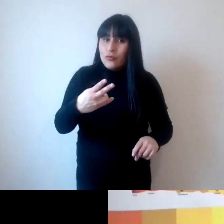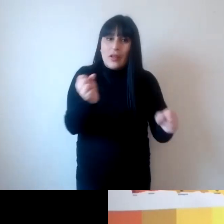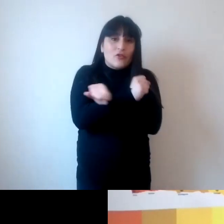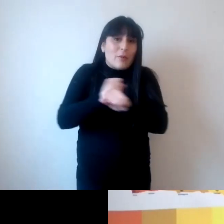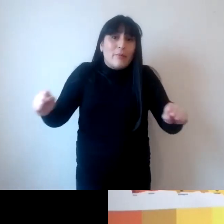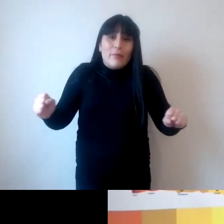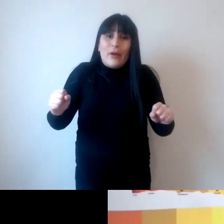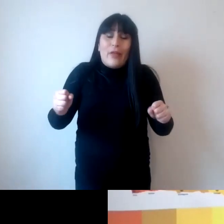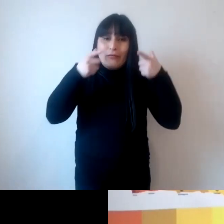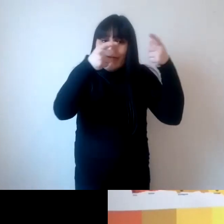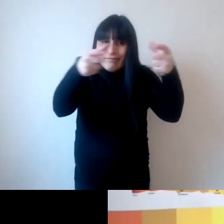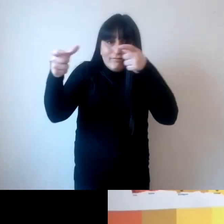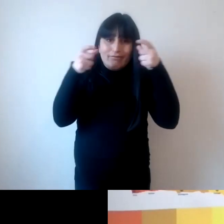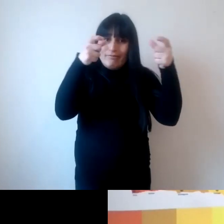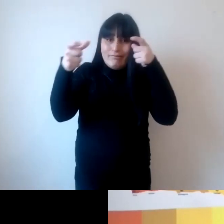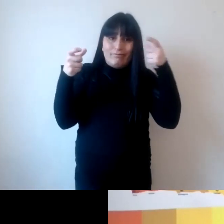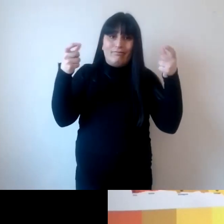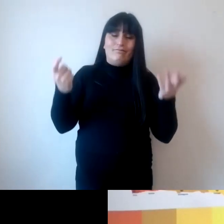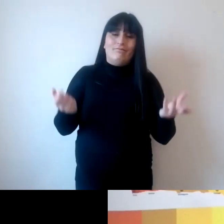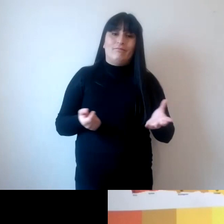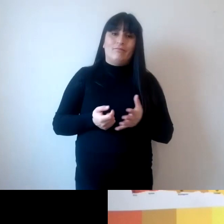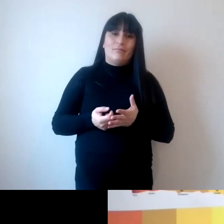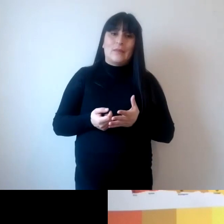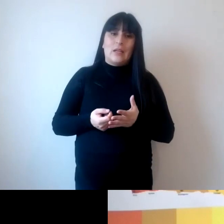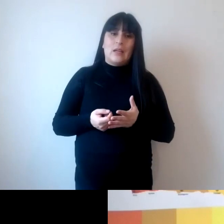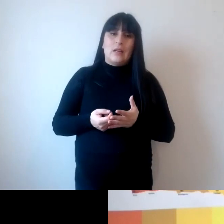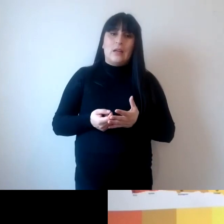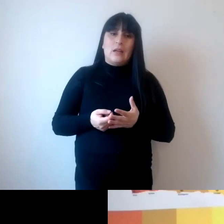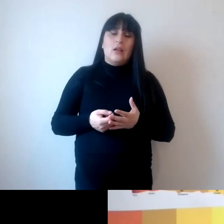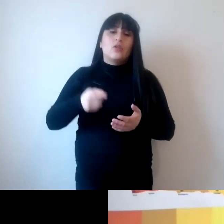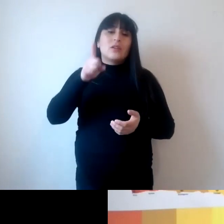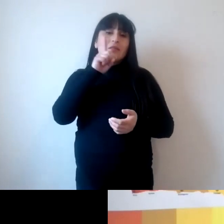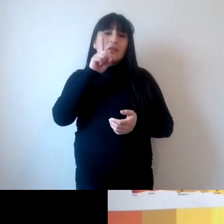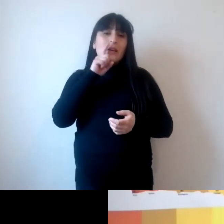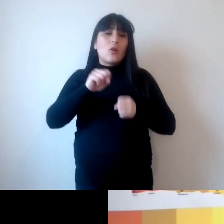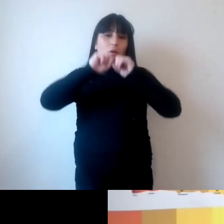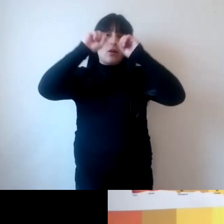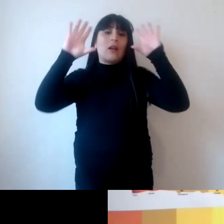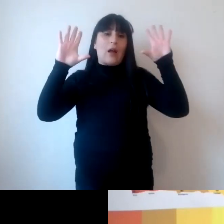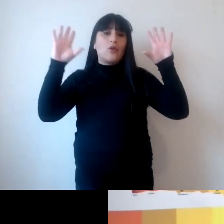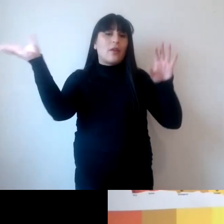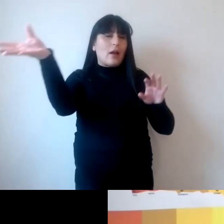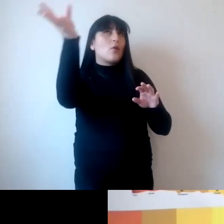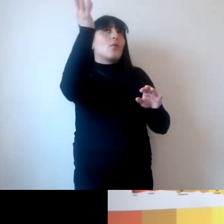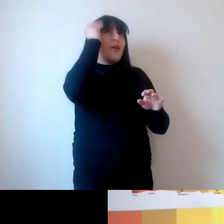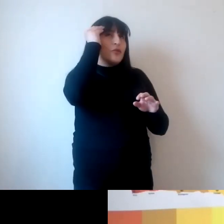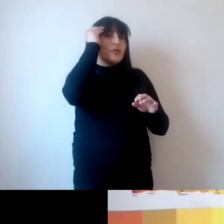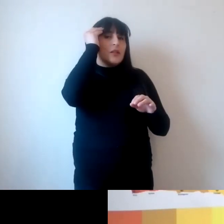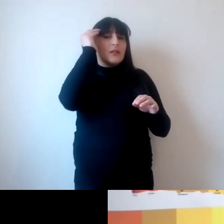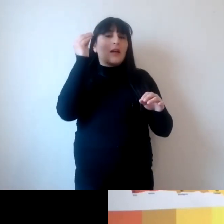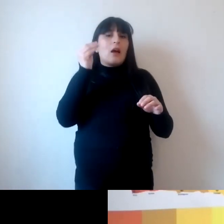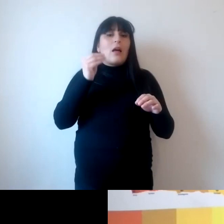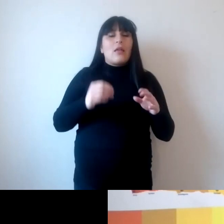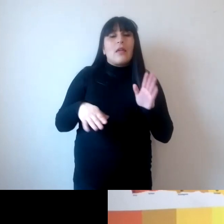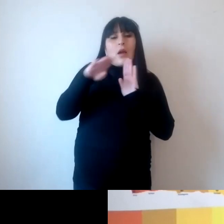ahí es donde se centran y se concentran las incertidumbres lo que sí tengo claro es que hay una conciencia cada vez más clara de que este es el problema del siglo XXI